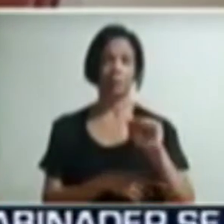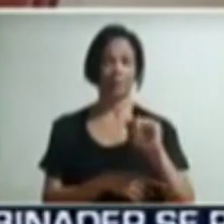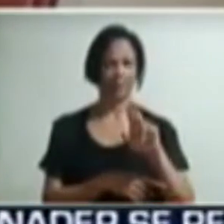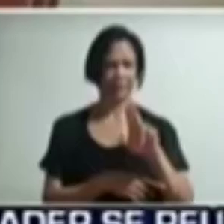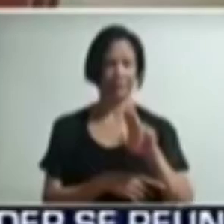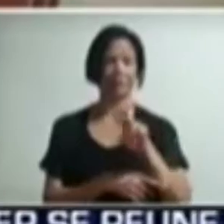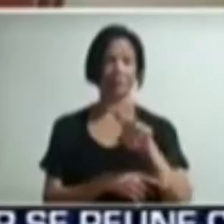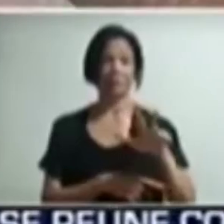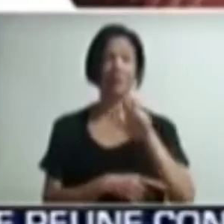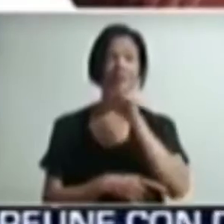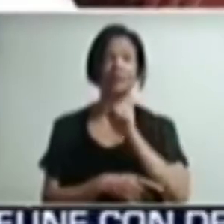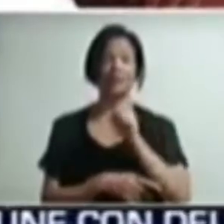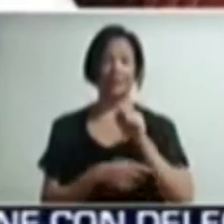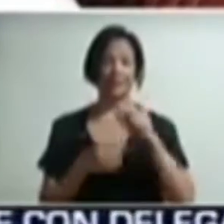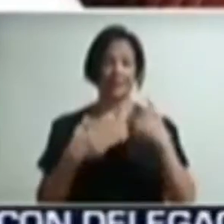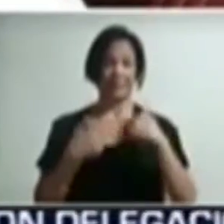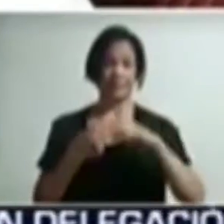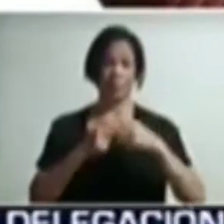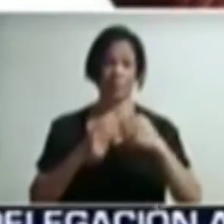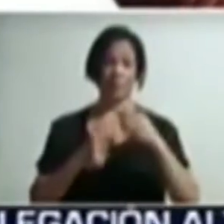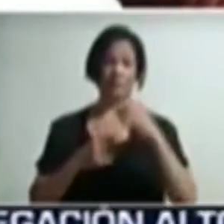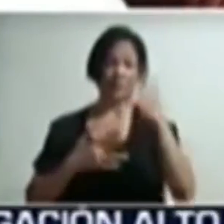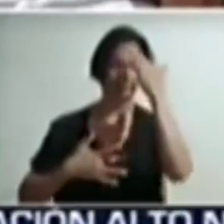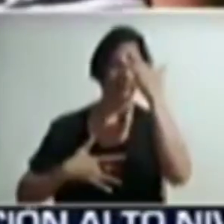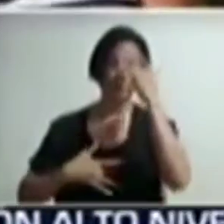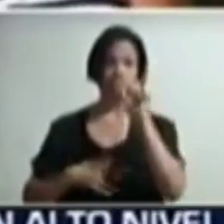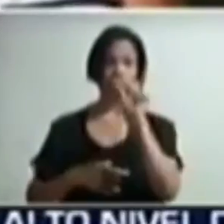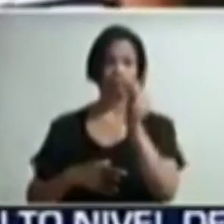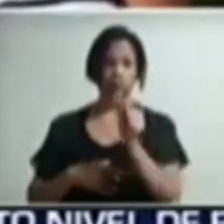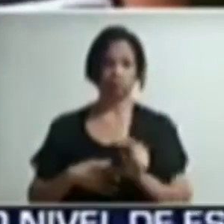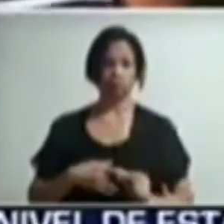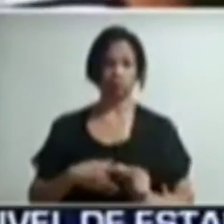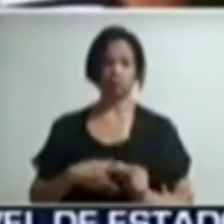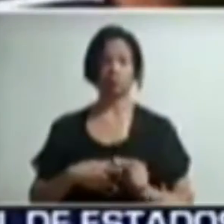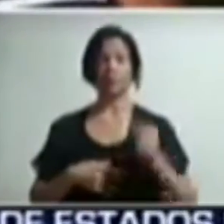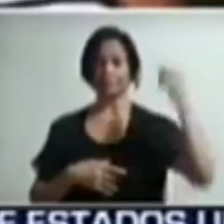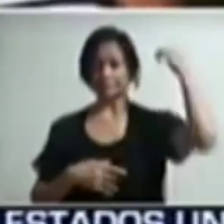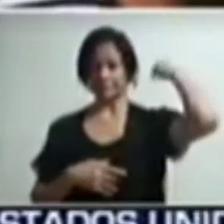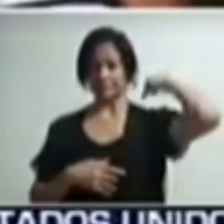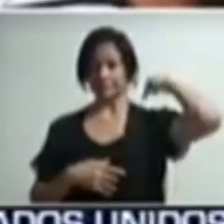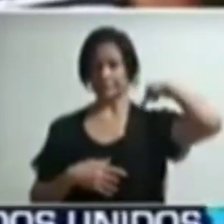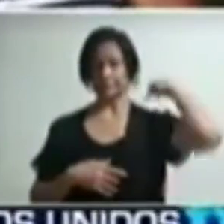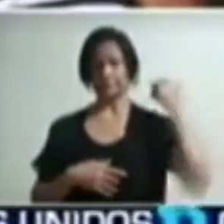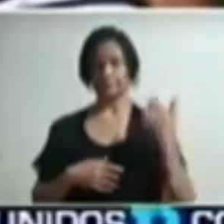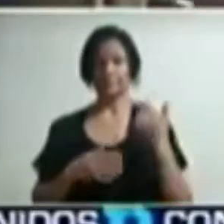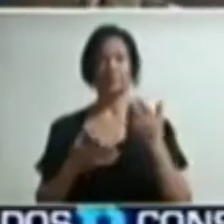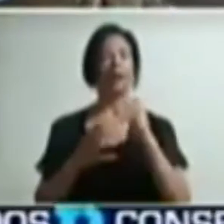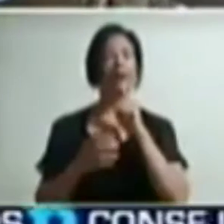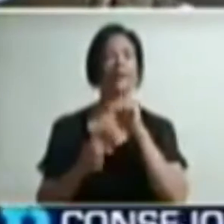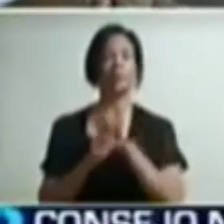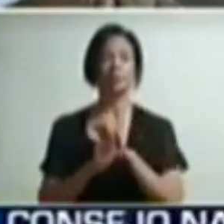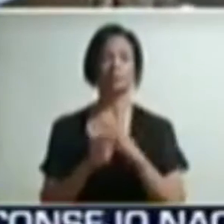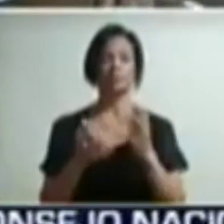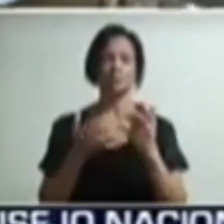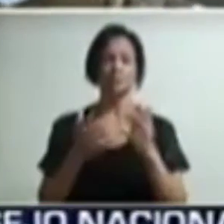quien padece de escoliosis, aún sigue esperando una mano amiga para cumplir su sueño, que es poder ver a su madre vivir en